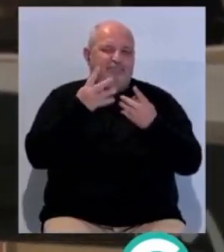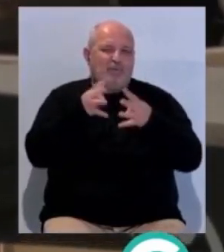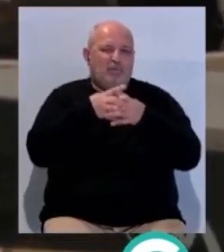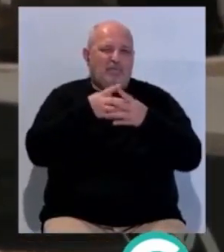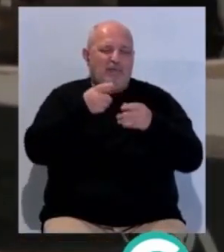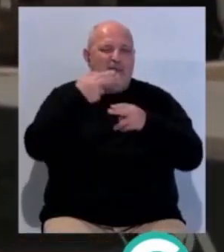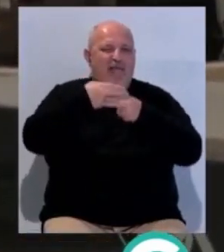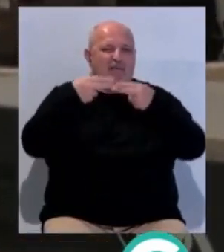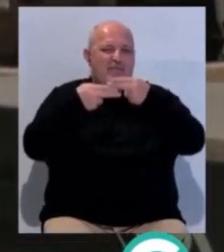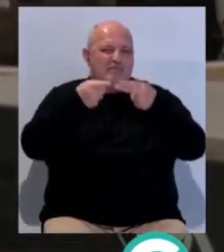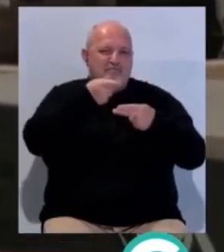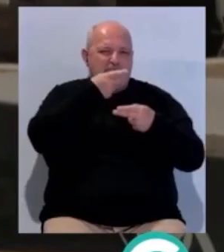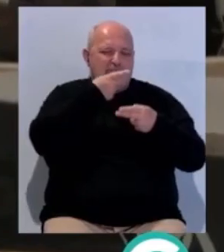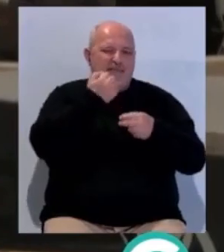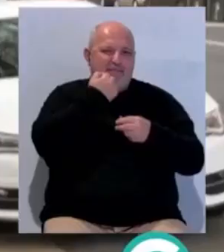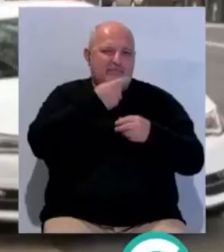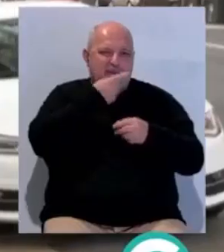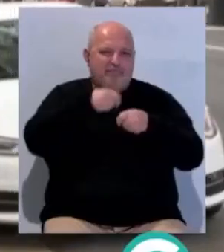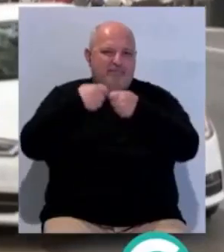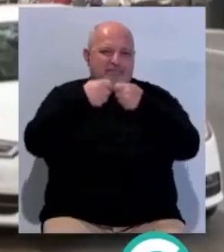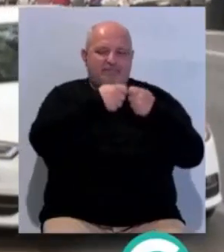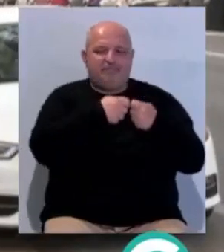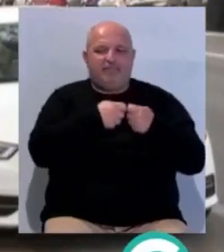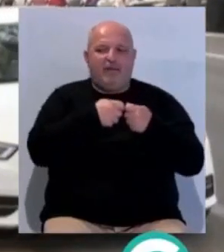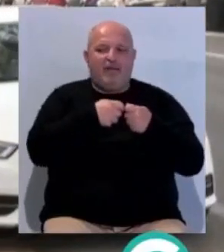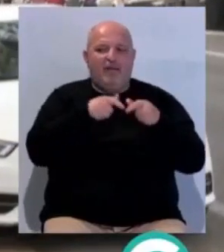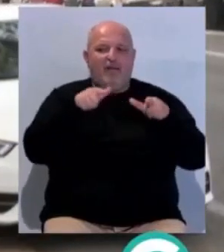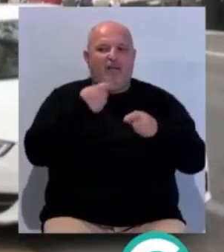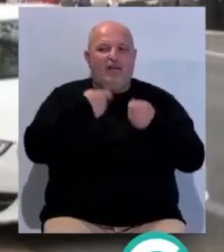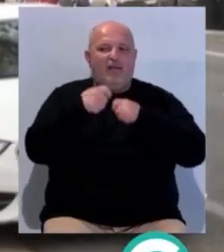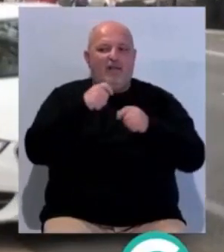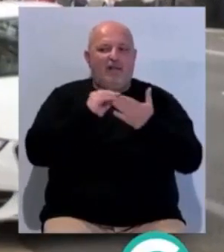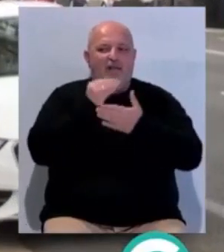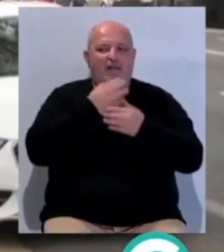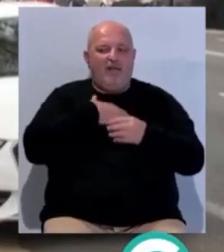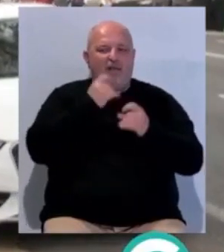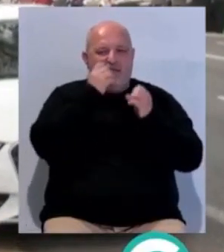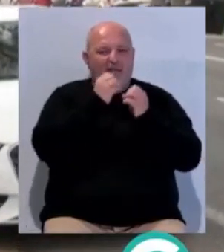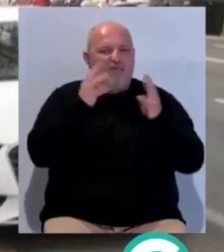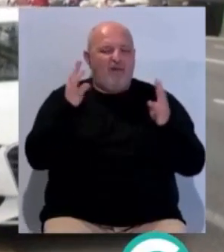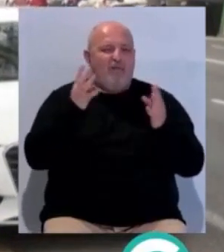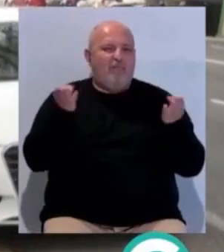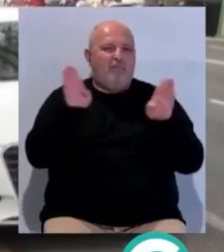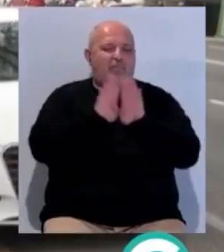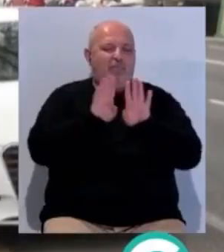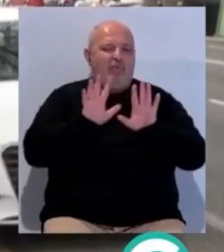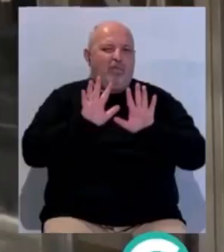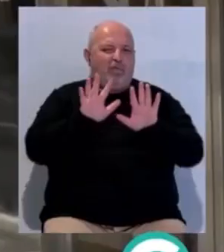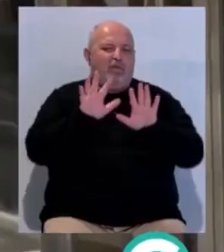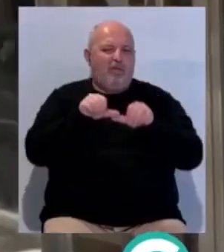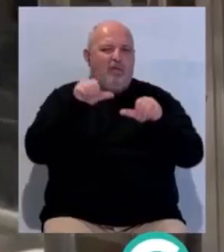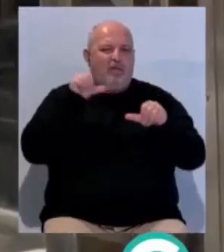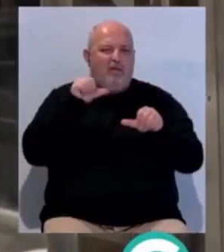estructura de ladrillo y de soportes metálicos. El local, indicado a la venta de productos de herbolario, tuvo que cerrar sus puertas